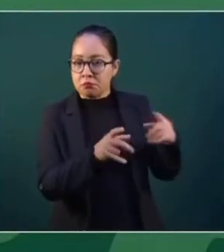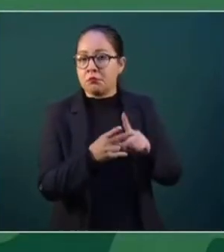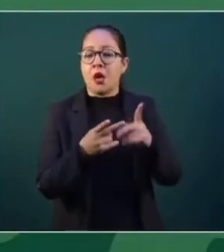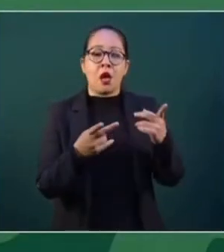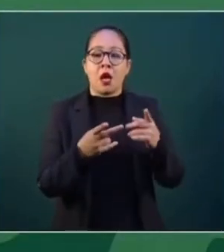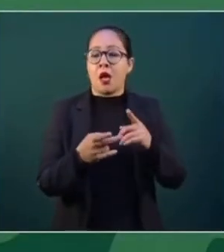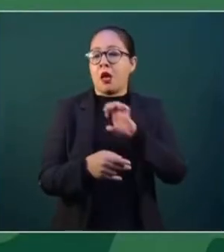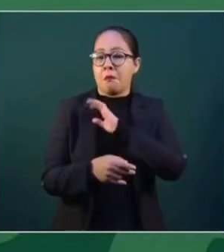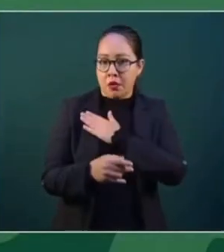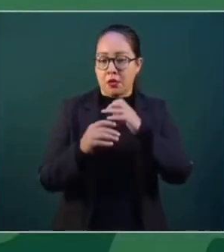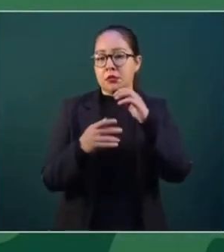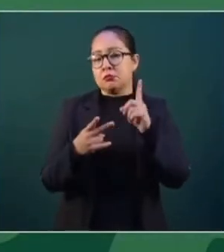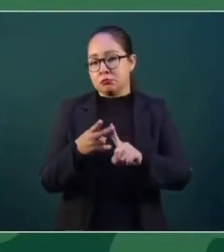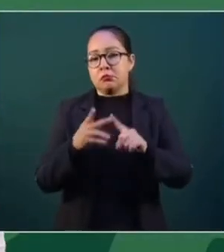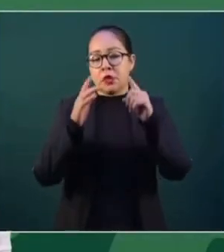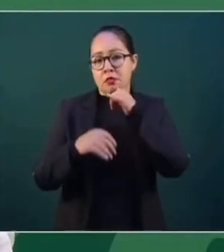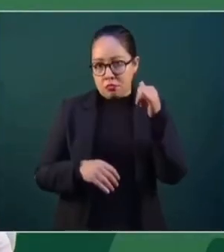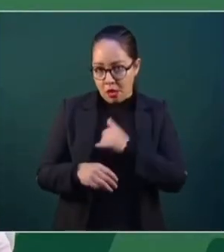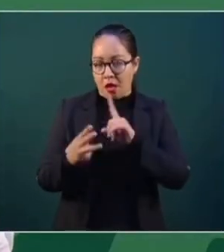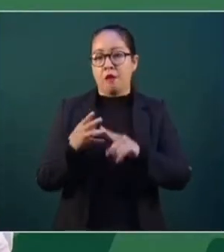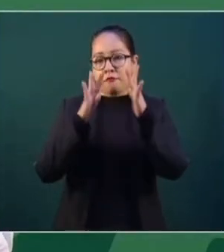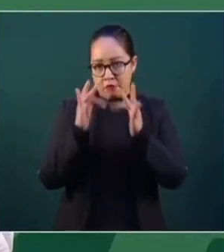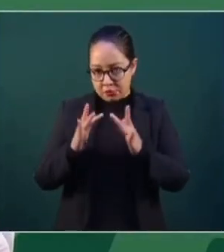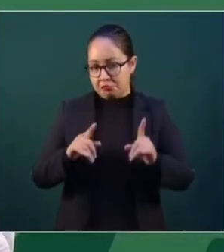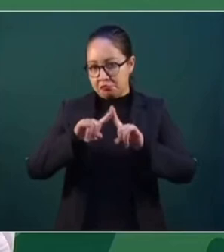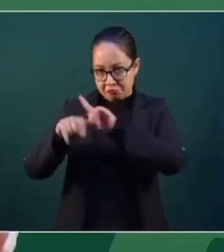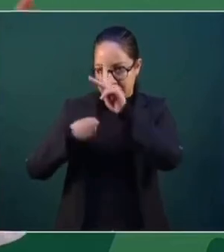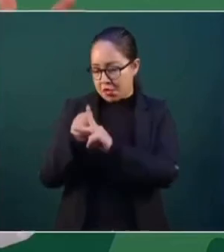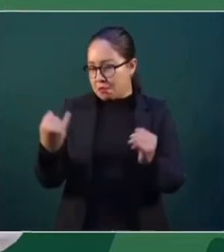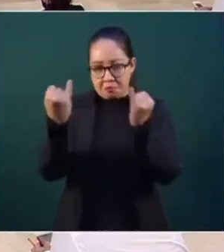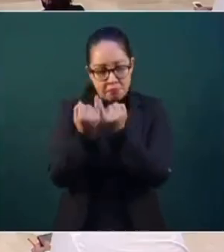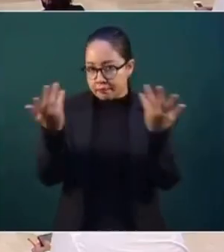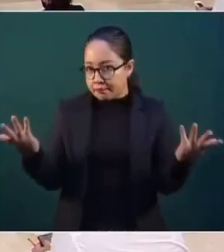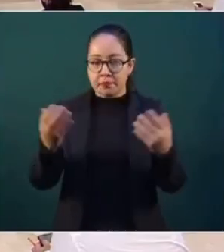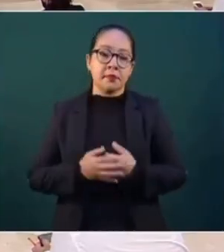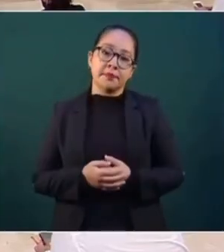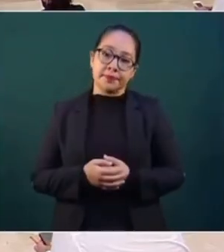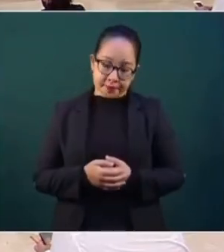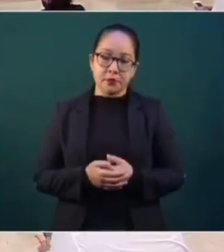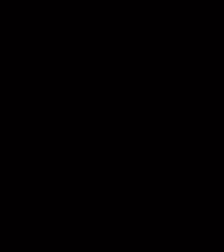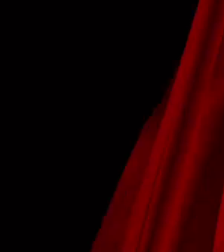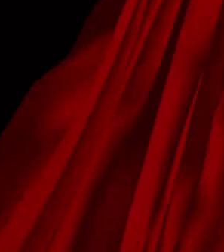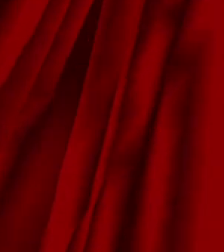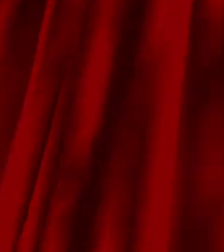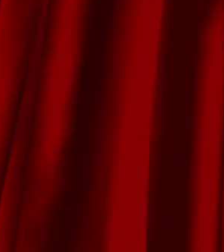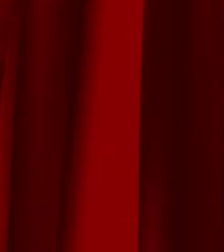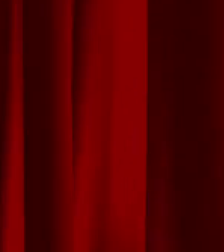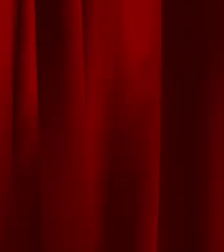es el caso de Italia, ese es el caso de Francia y de otros países. Entonces, es lo mismo que estamos buscando.